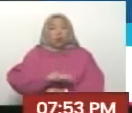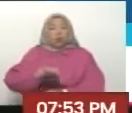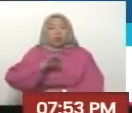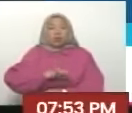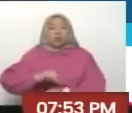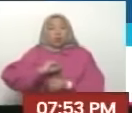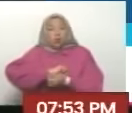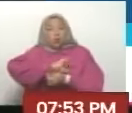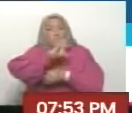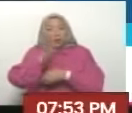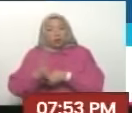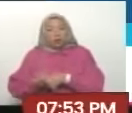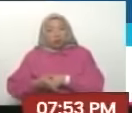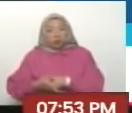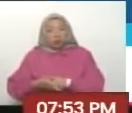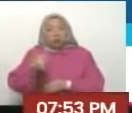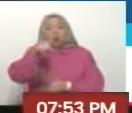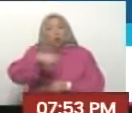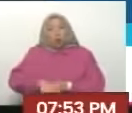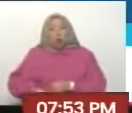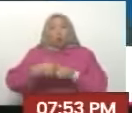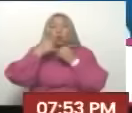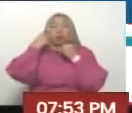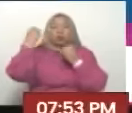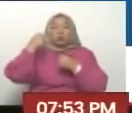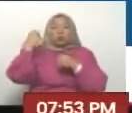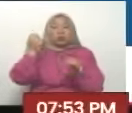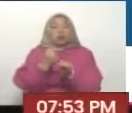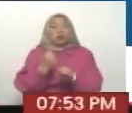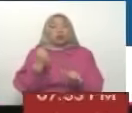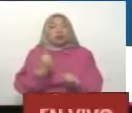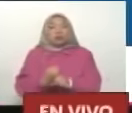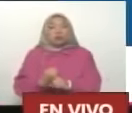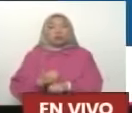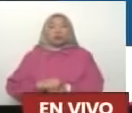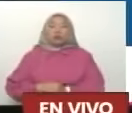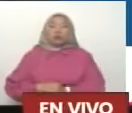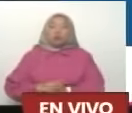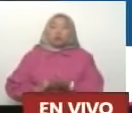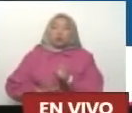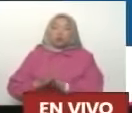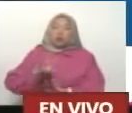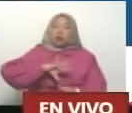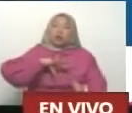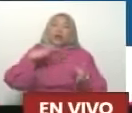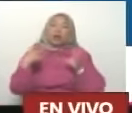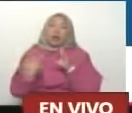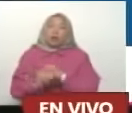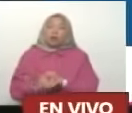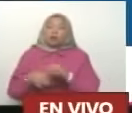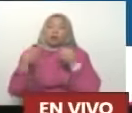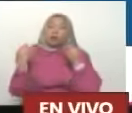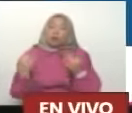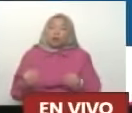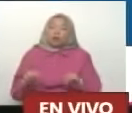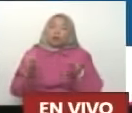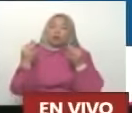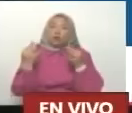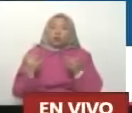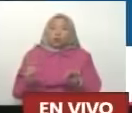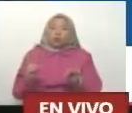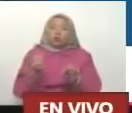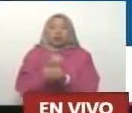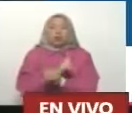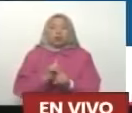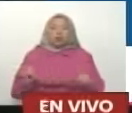Hoy Nuestra lucha Además Por revertir El cambio climático Es una lucha Por la